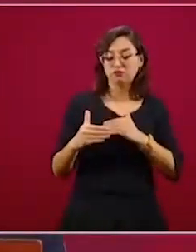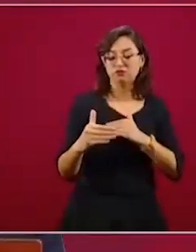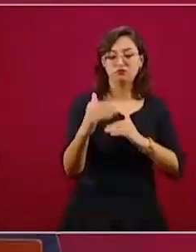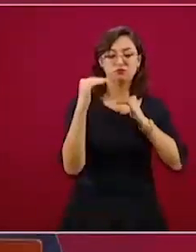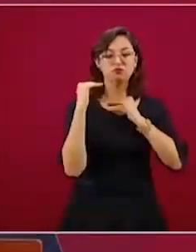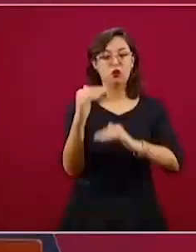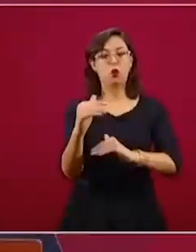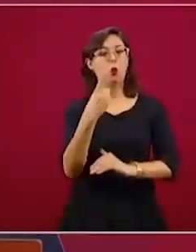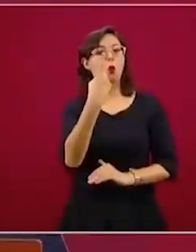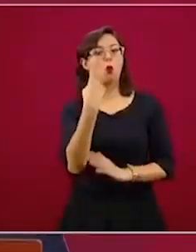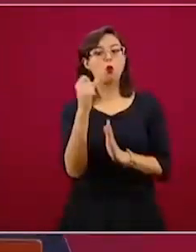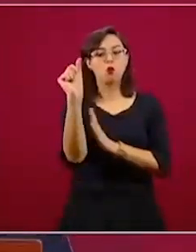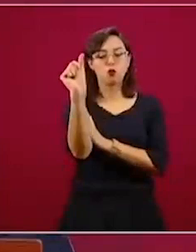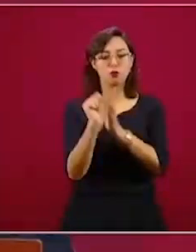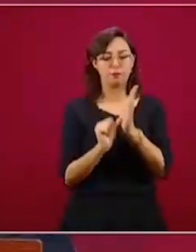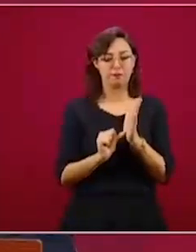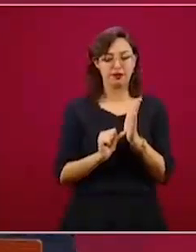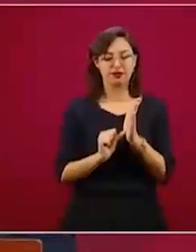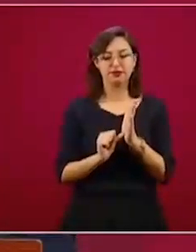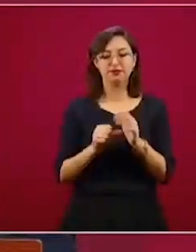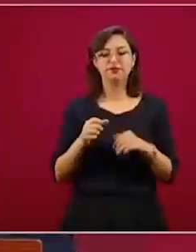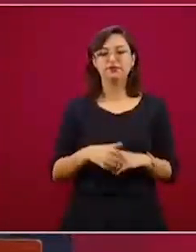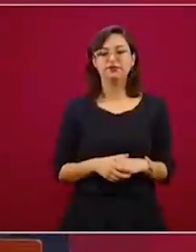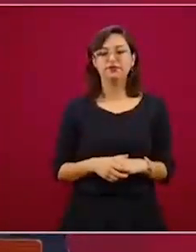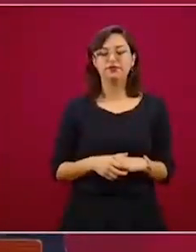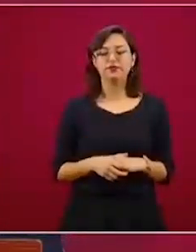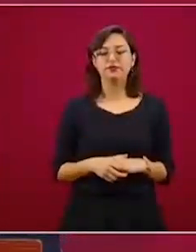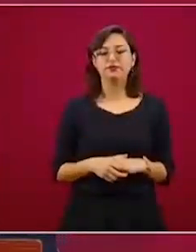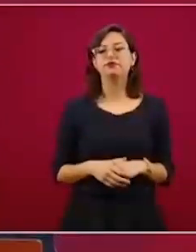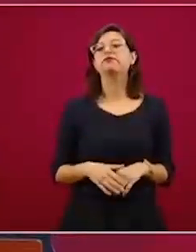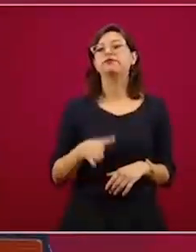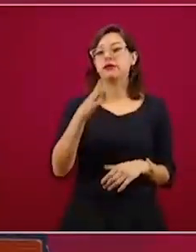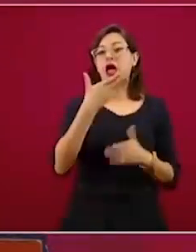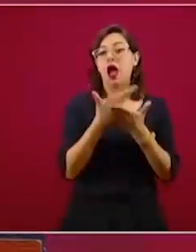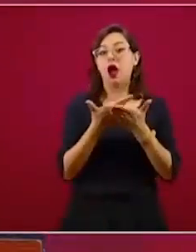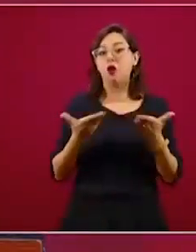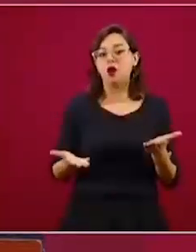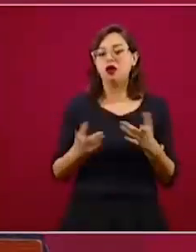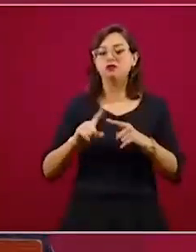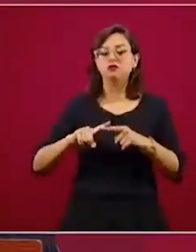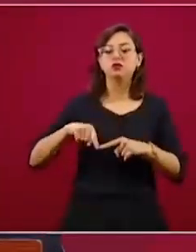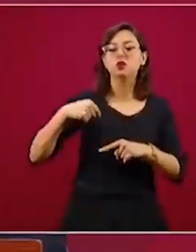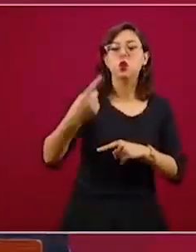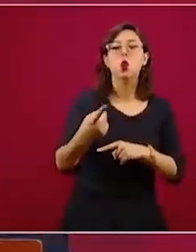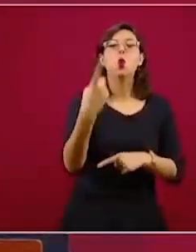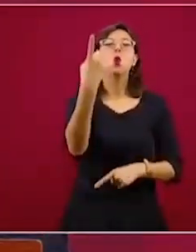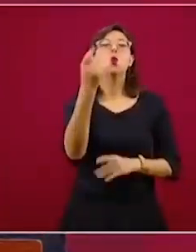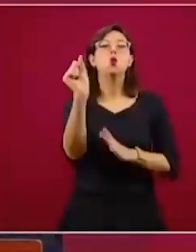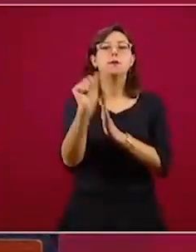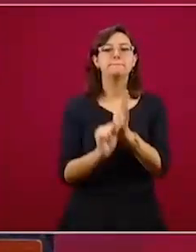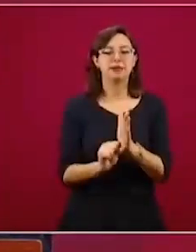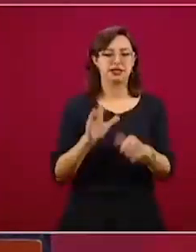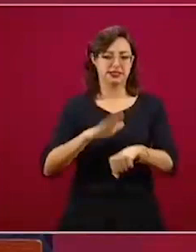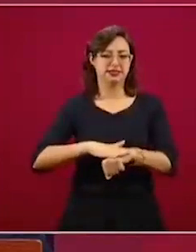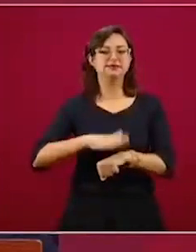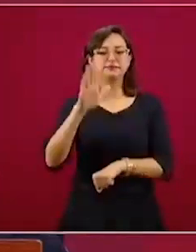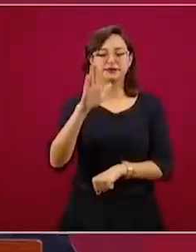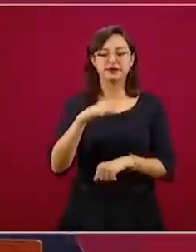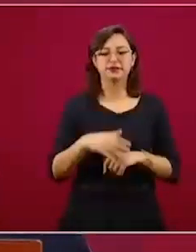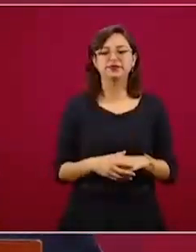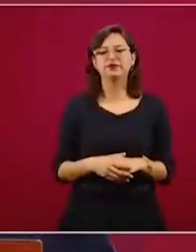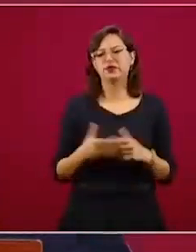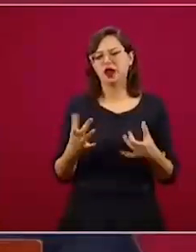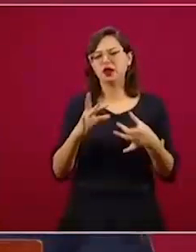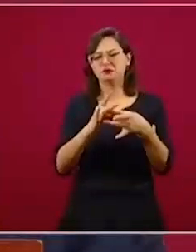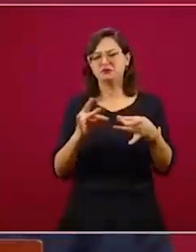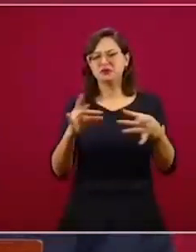estimada de un mes. El acuerdo es seguir un mes más adelante con dicho acuerdo y repasaremos algunos de los números y